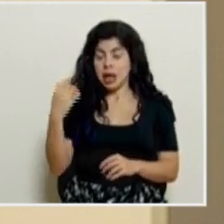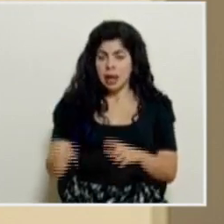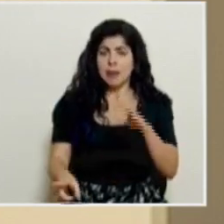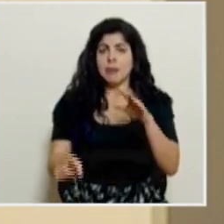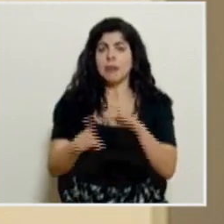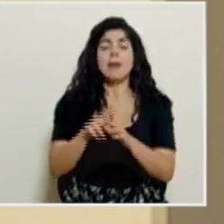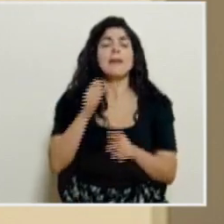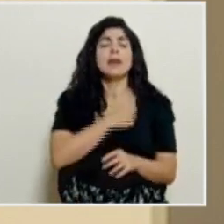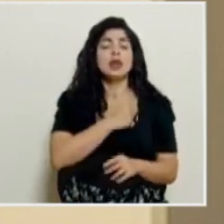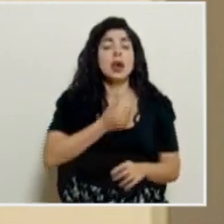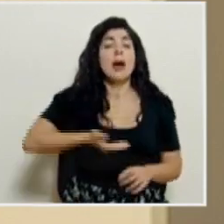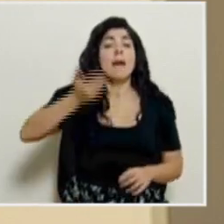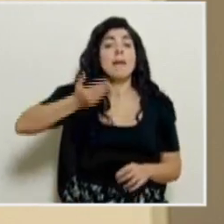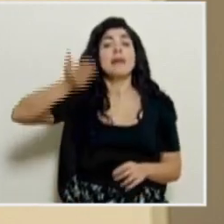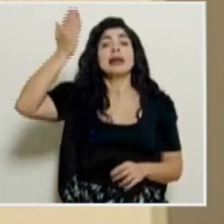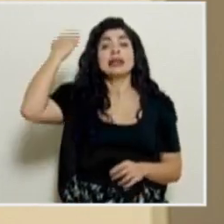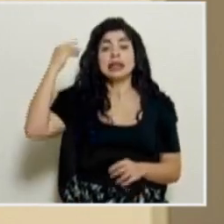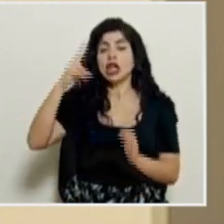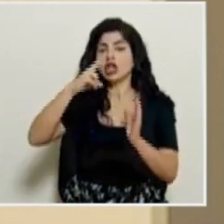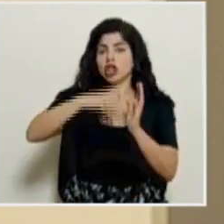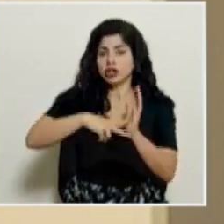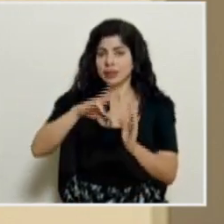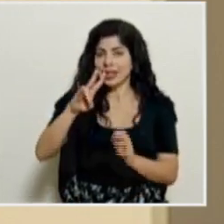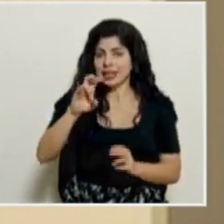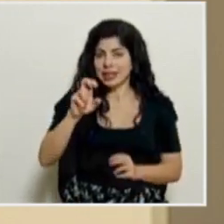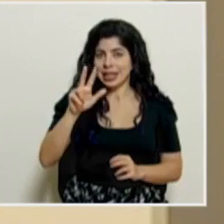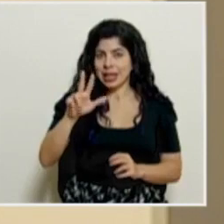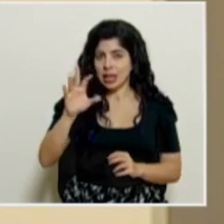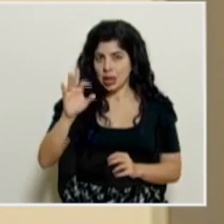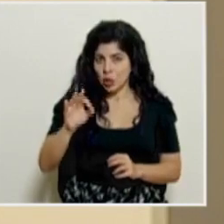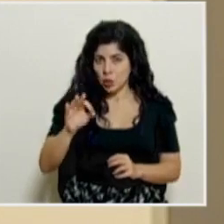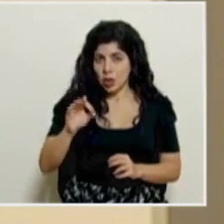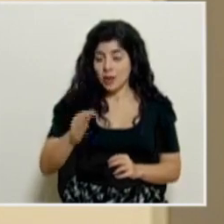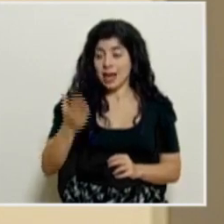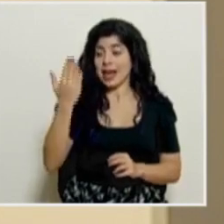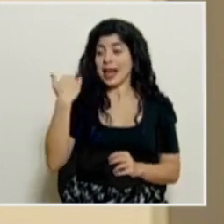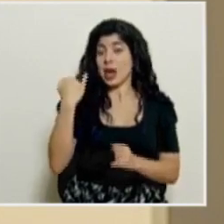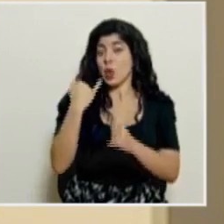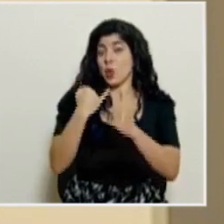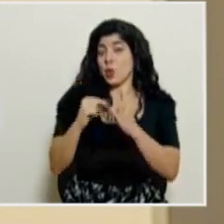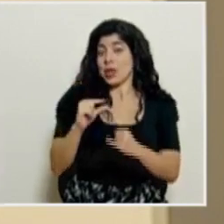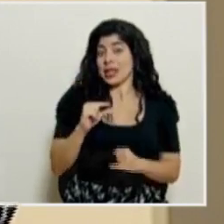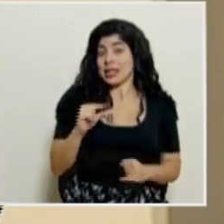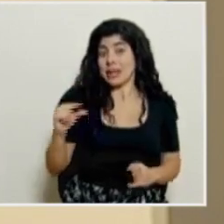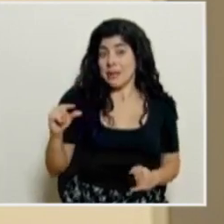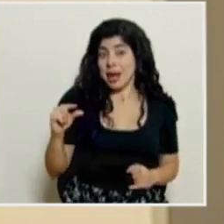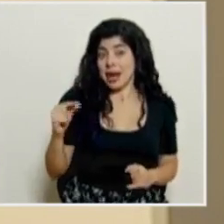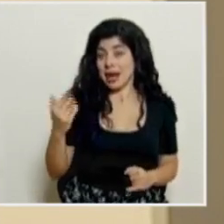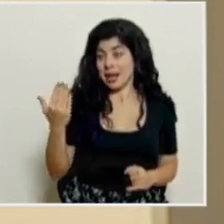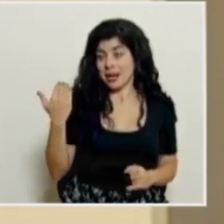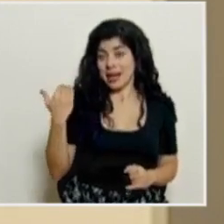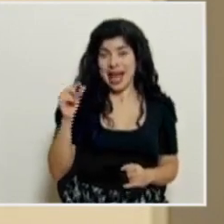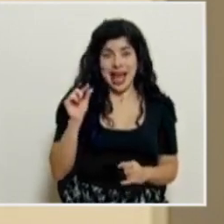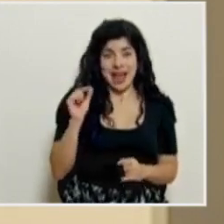registramos, perdón, la antepasada registramos 2.739 y para la última semana epidemiológica, que es la semana que acaba de pasar,